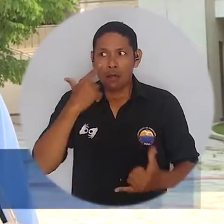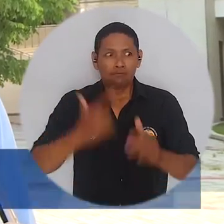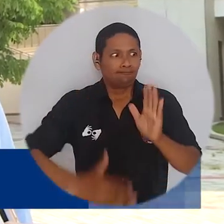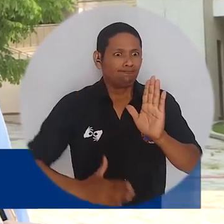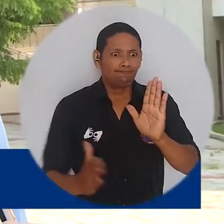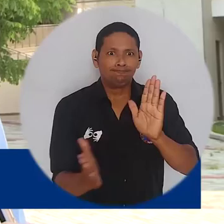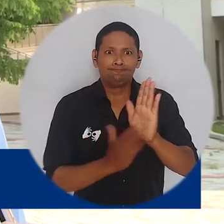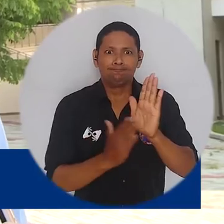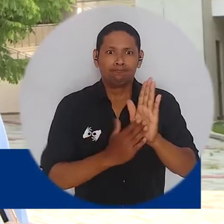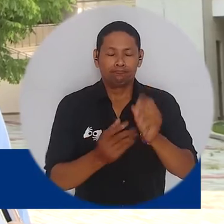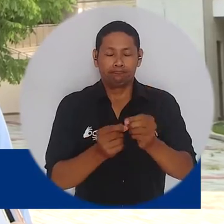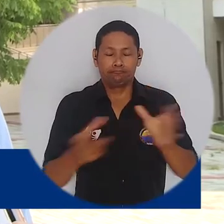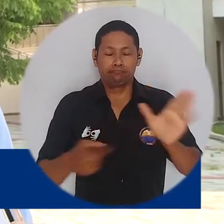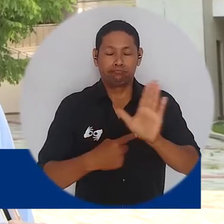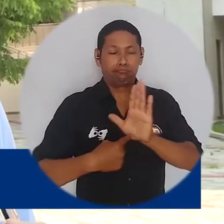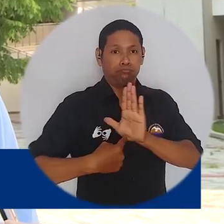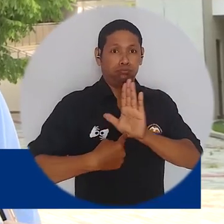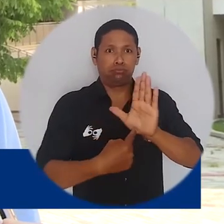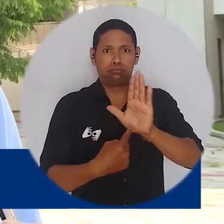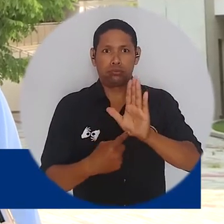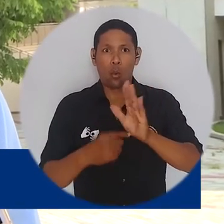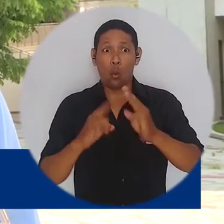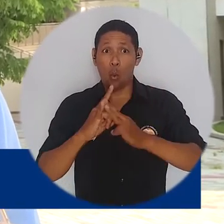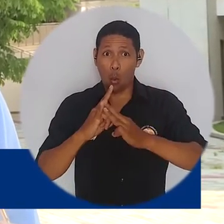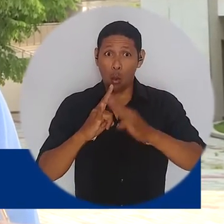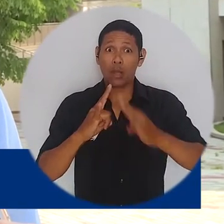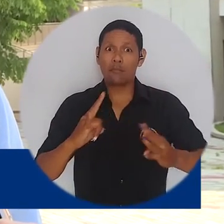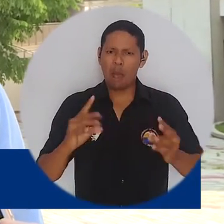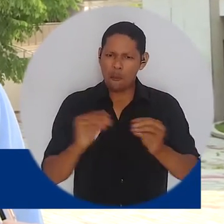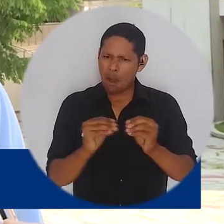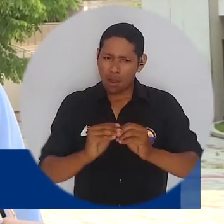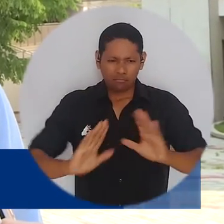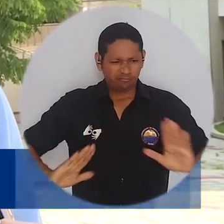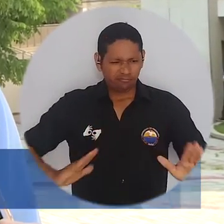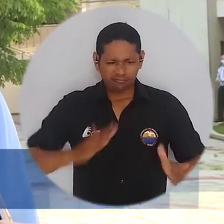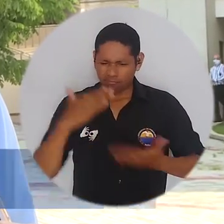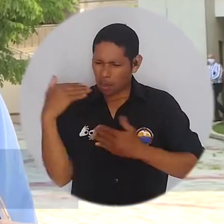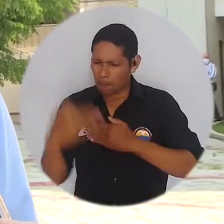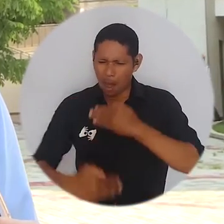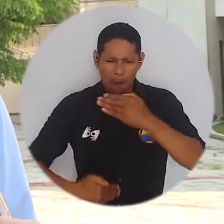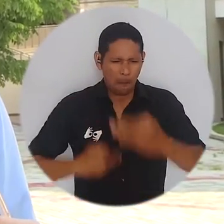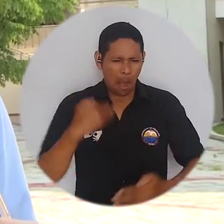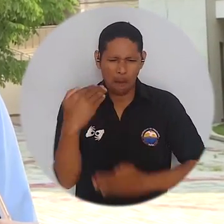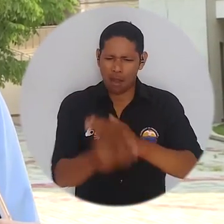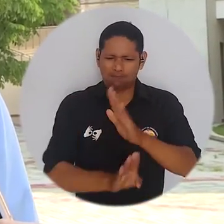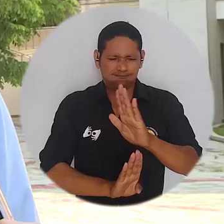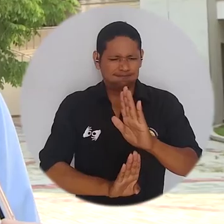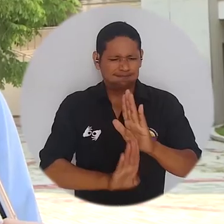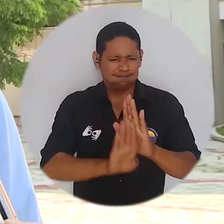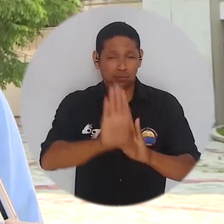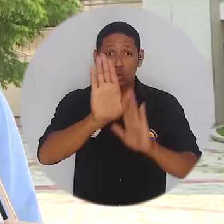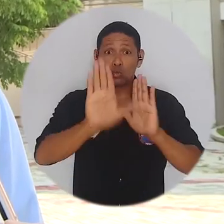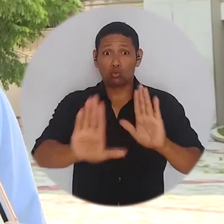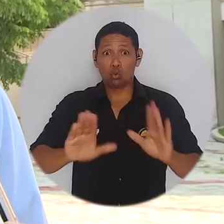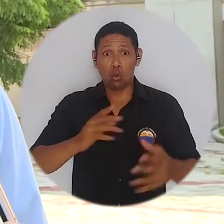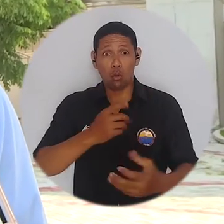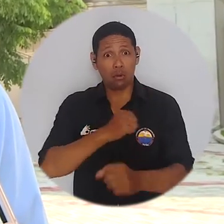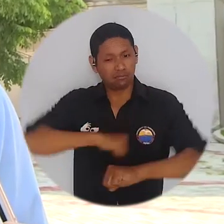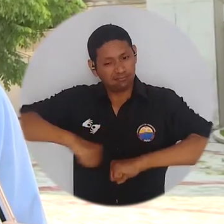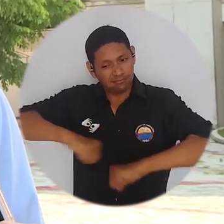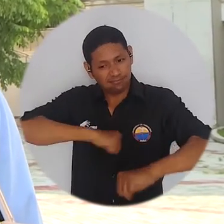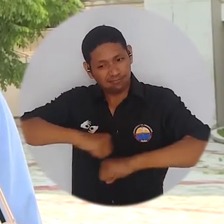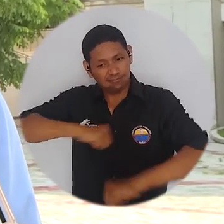cantidad de evidencias, de resultados que muestran que cada día Unimagdalena va avanzando y va consolidando